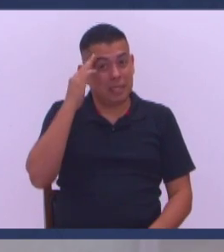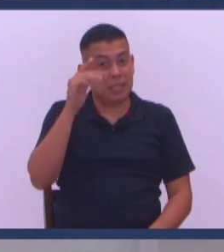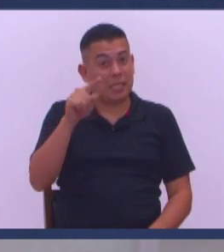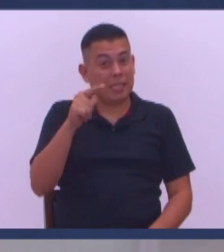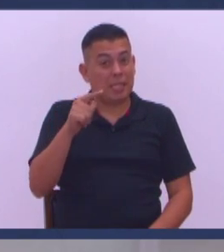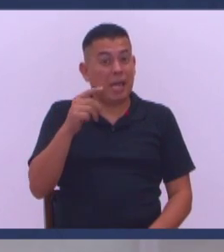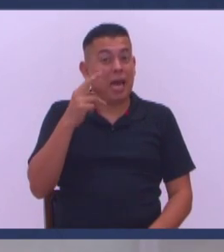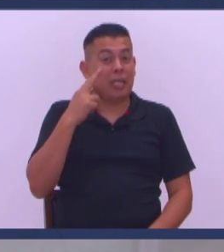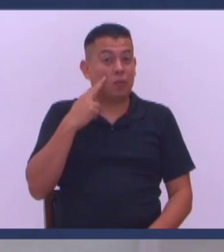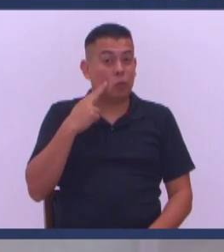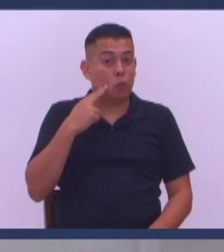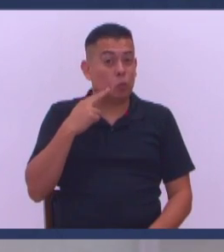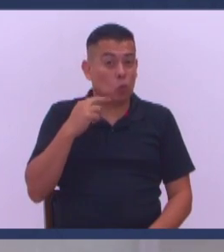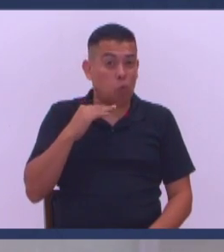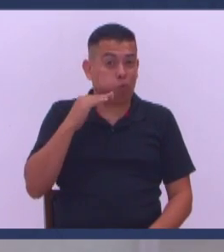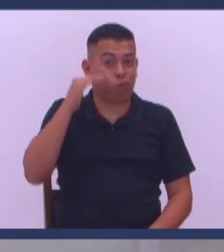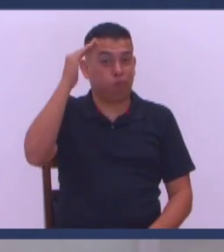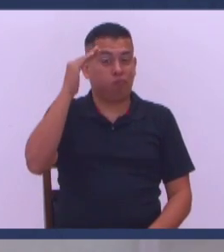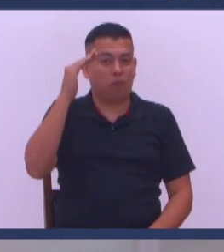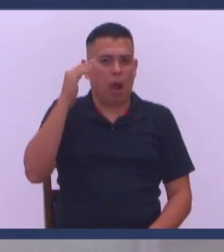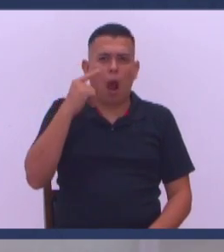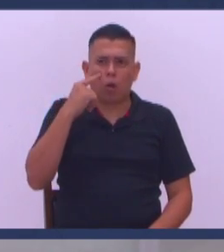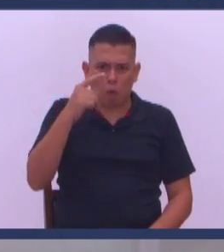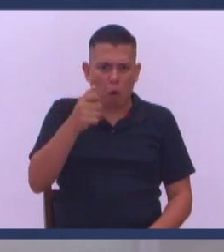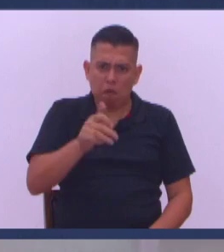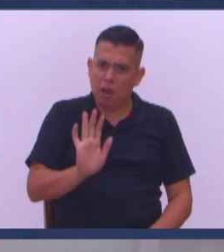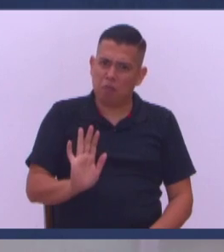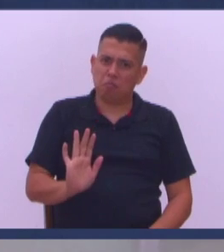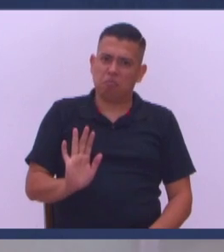Que tienes el azúcar alta No si yo veo bien